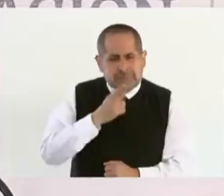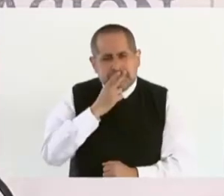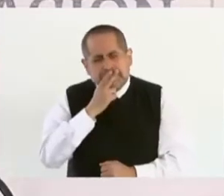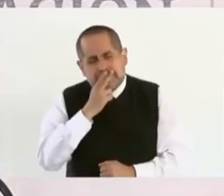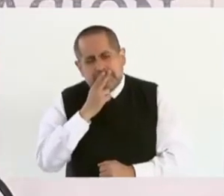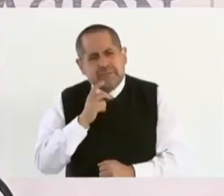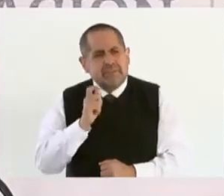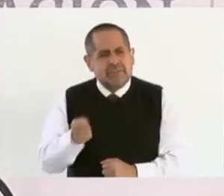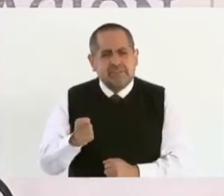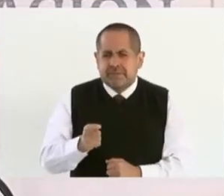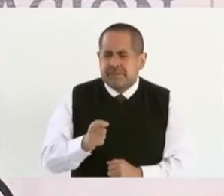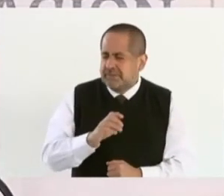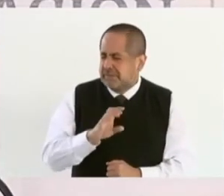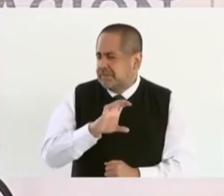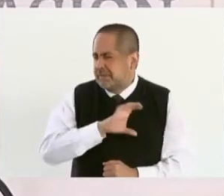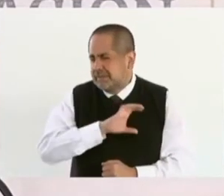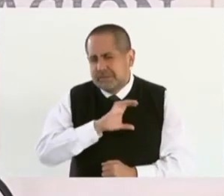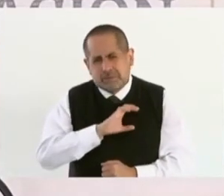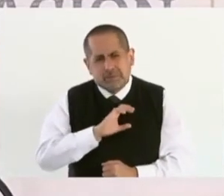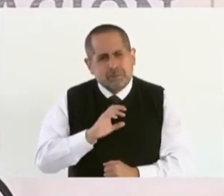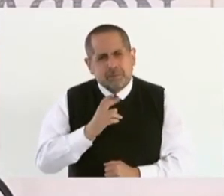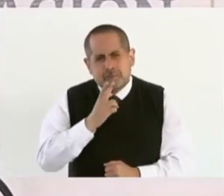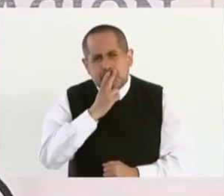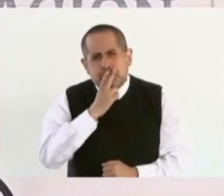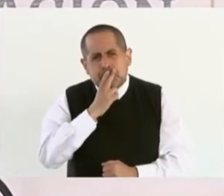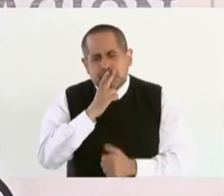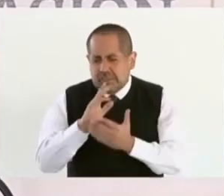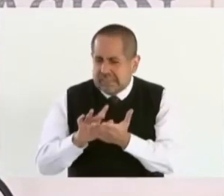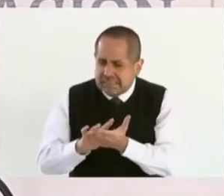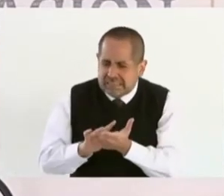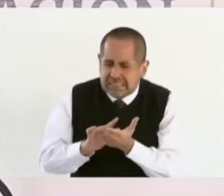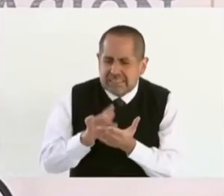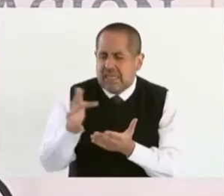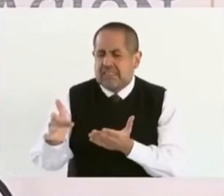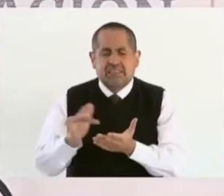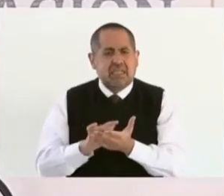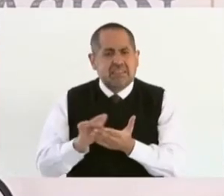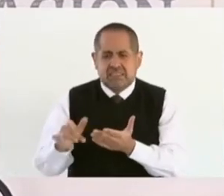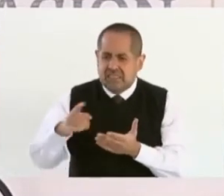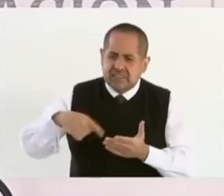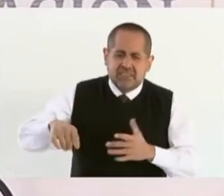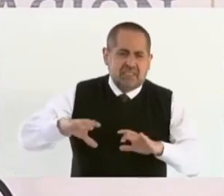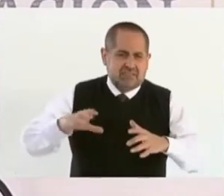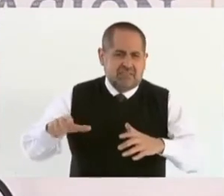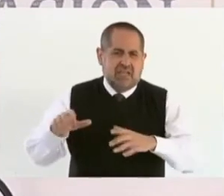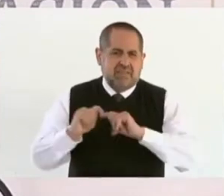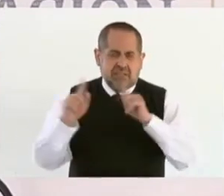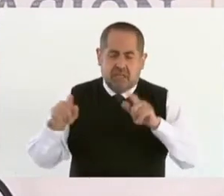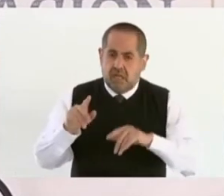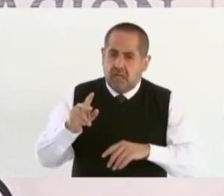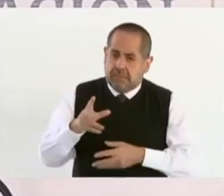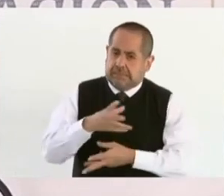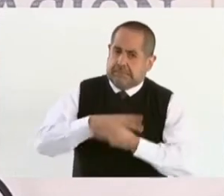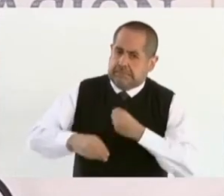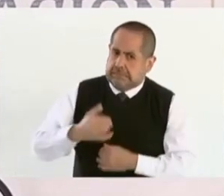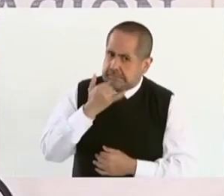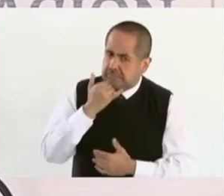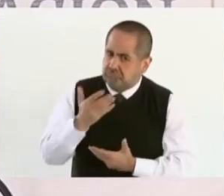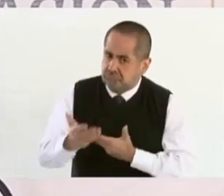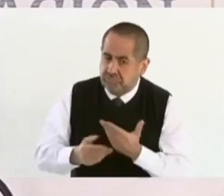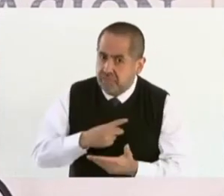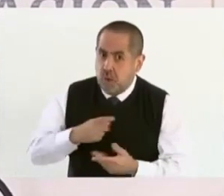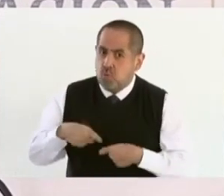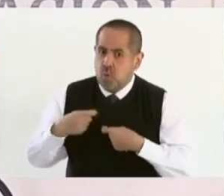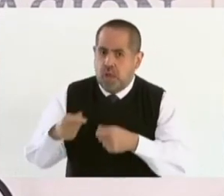gran agradecimiento, tengo una deuda con el pueblo de